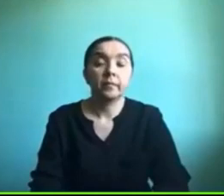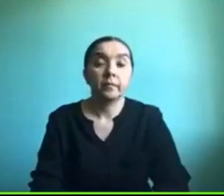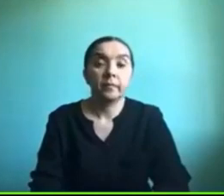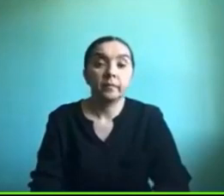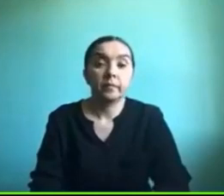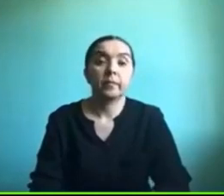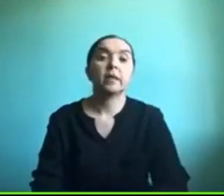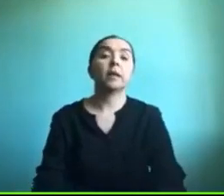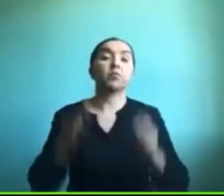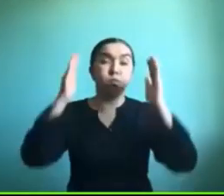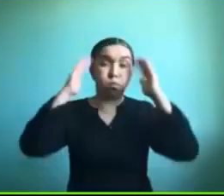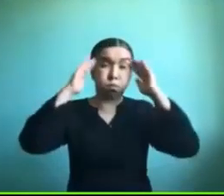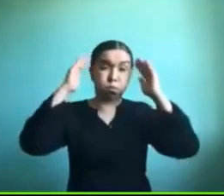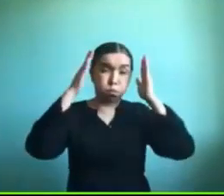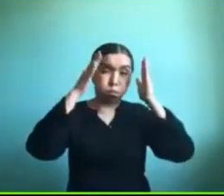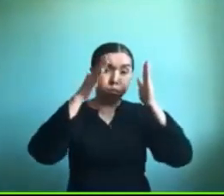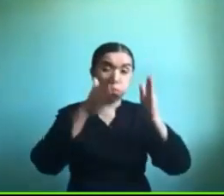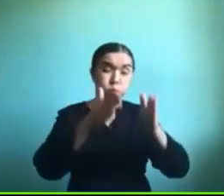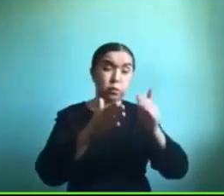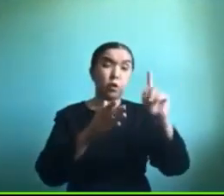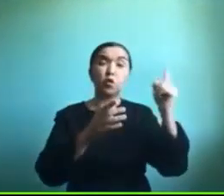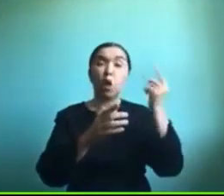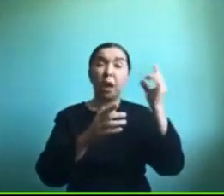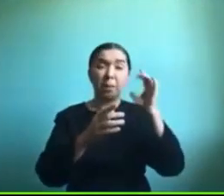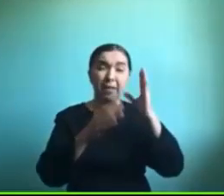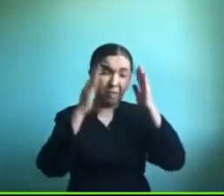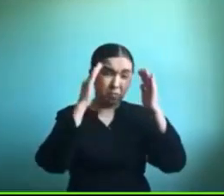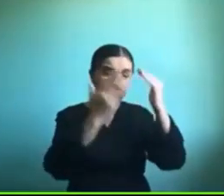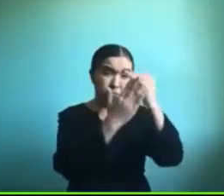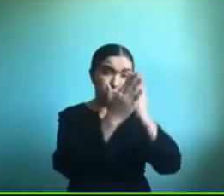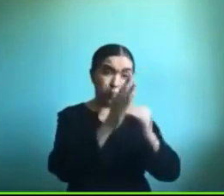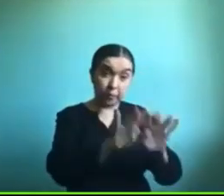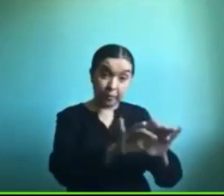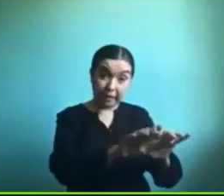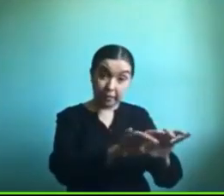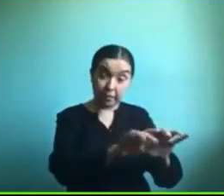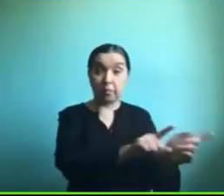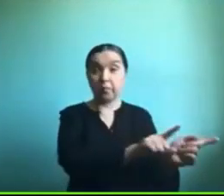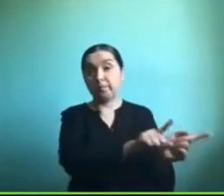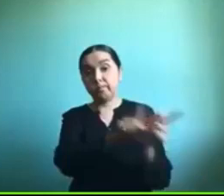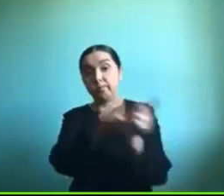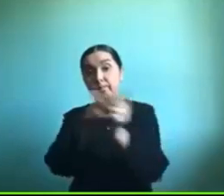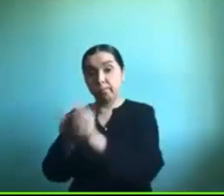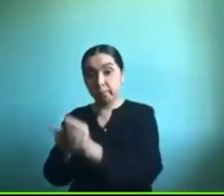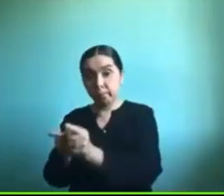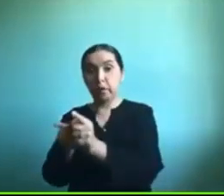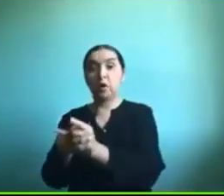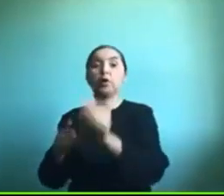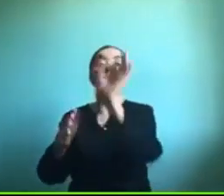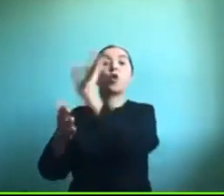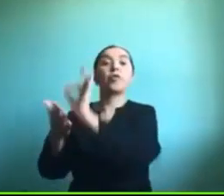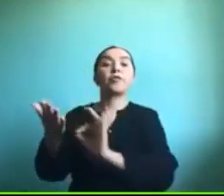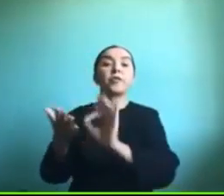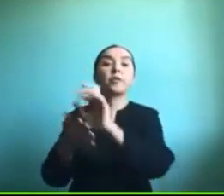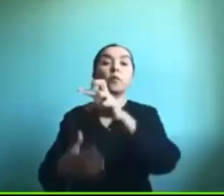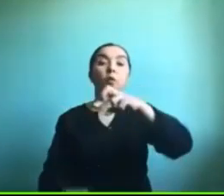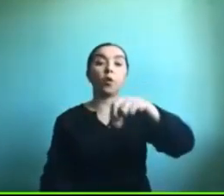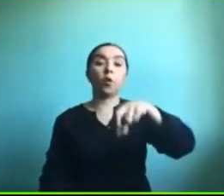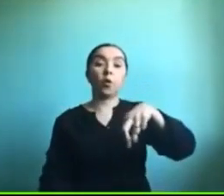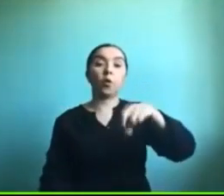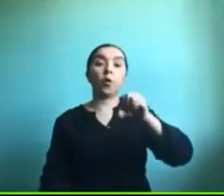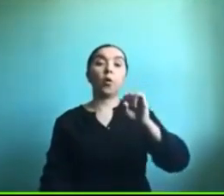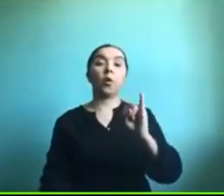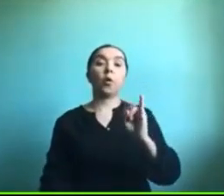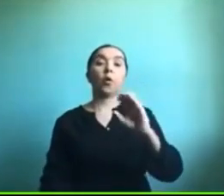el uso de pictogramas como lo mostramos al principio por el tema de la rutina también es muy útil asociar una imagen